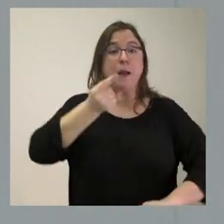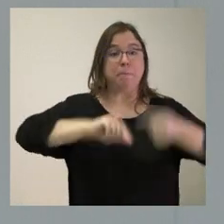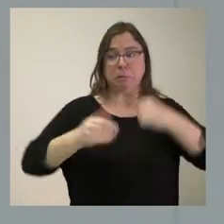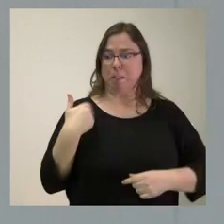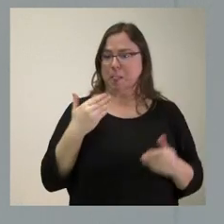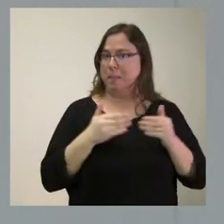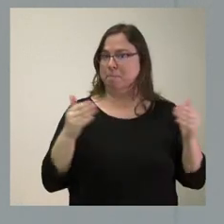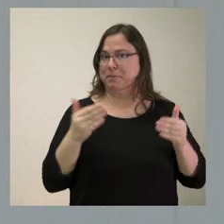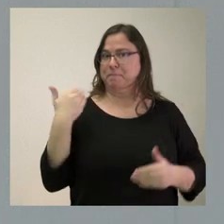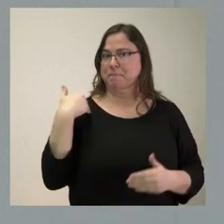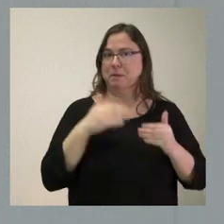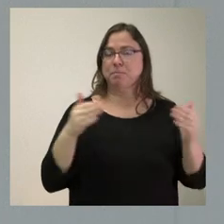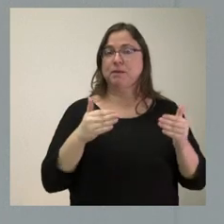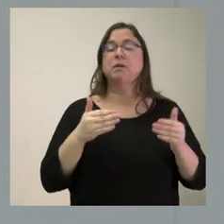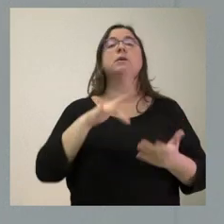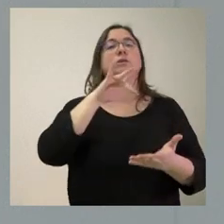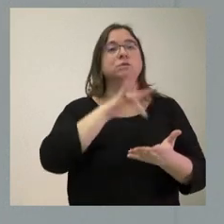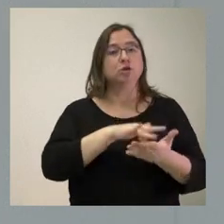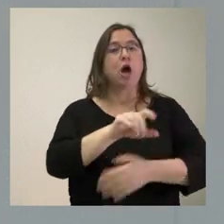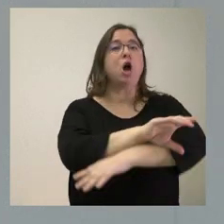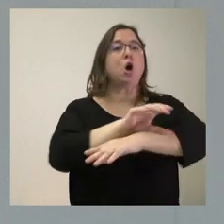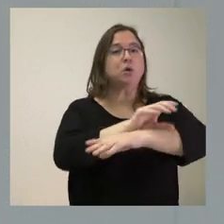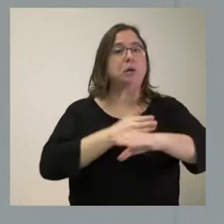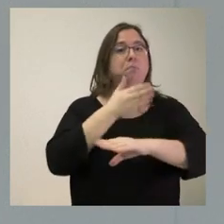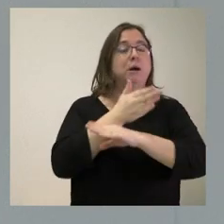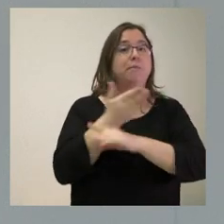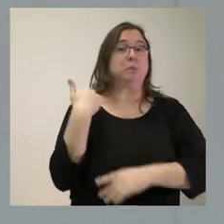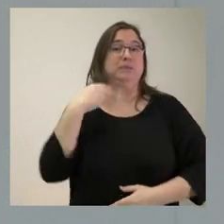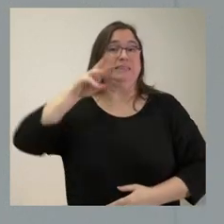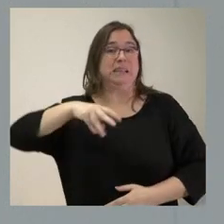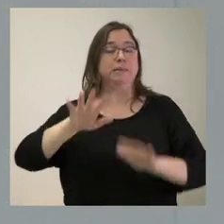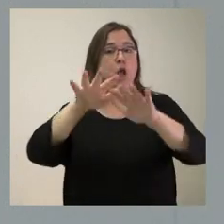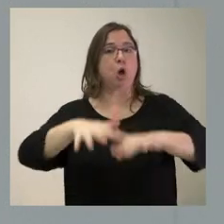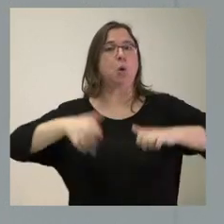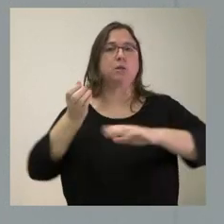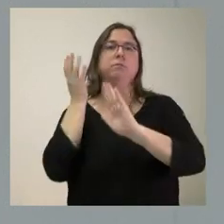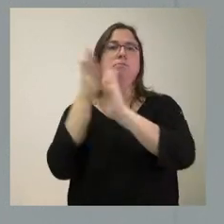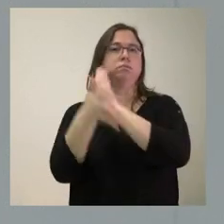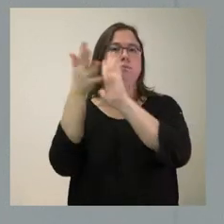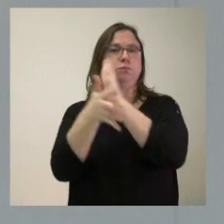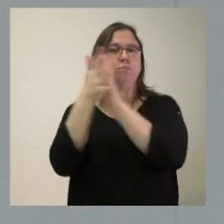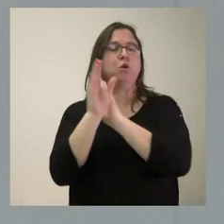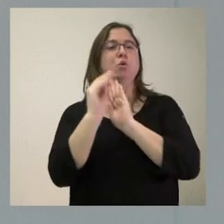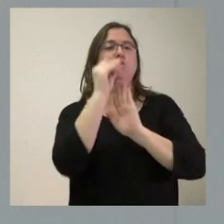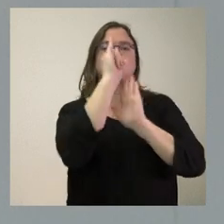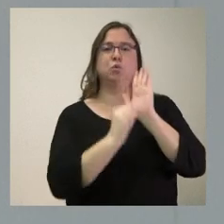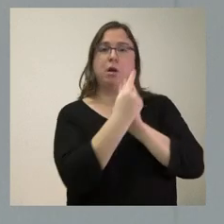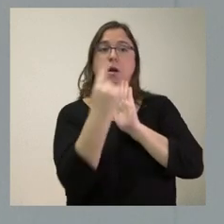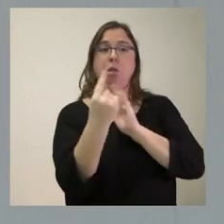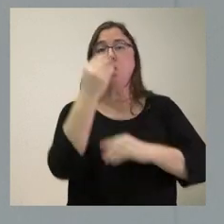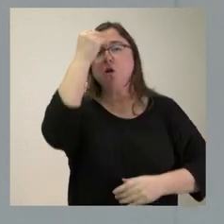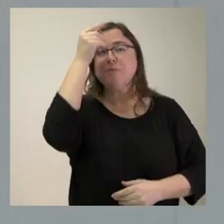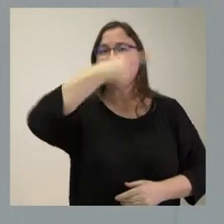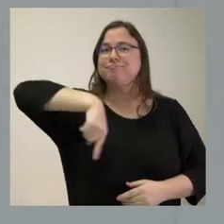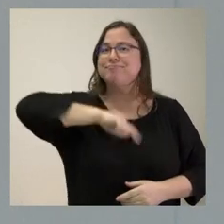estrenado, con las comparecencias de los consejeros en el último trimestre en las Cortes de Castilla y León para presentar esas iniciativas. Y yo creo que cada uno tenemos mucha